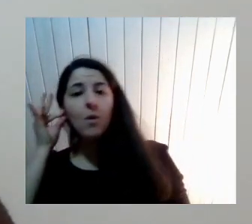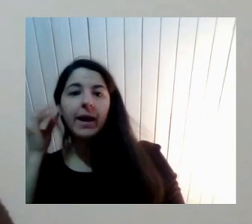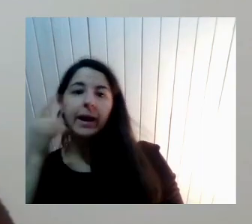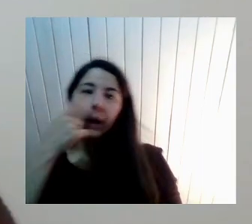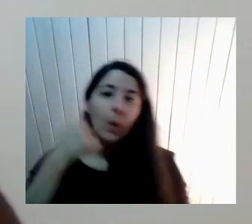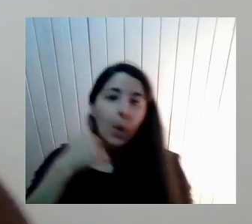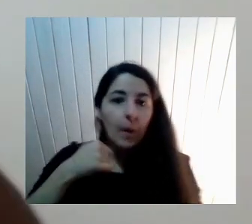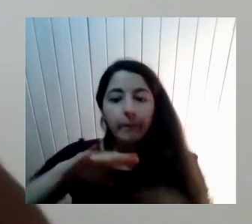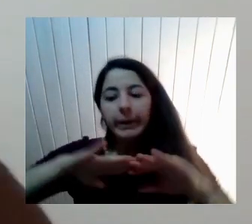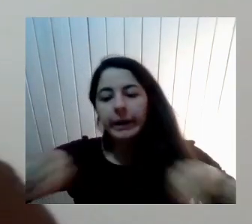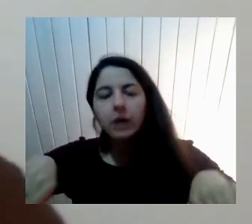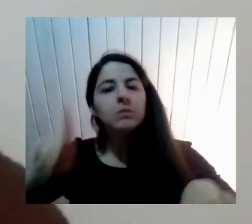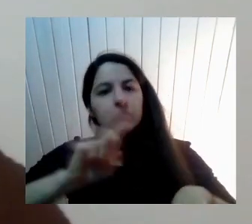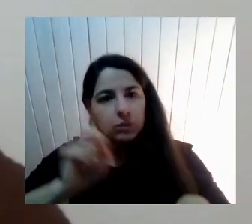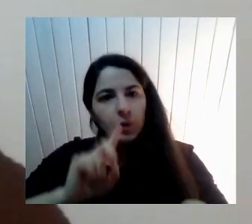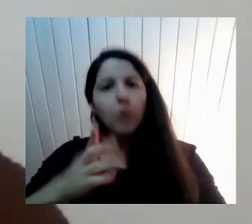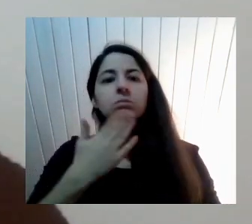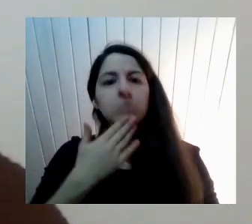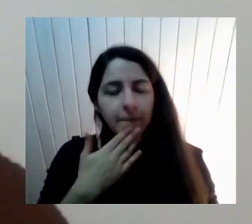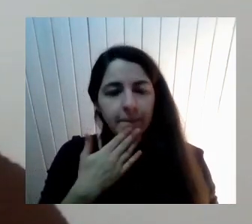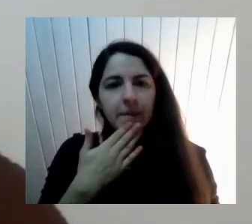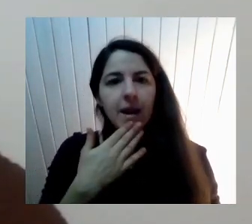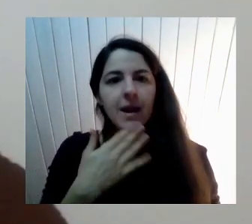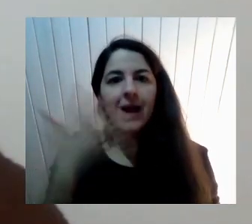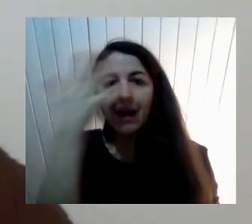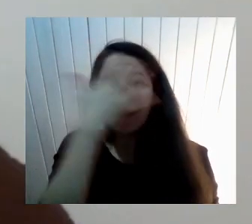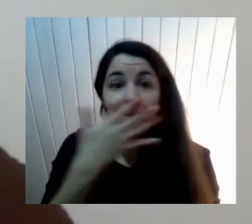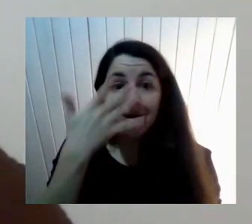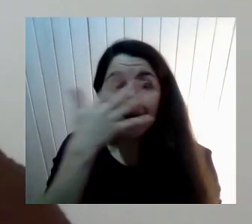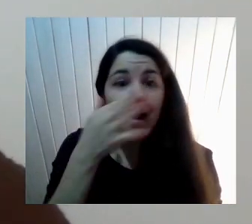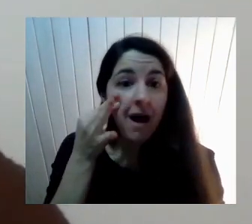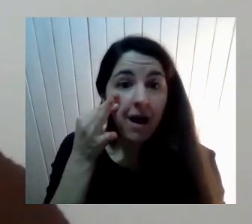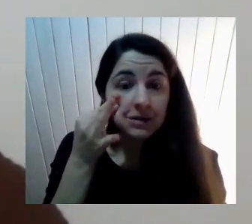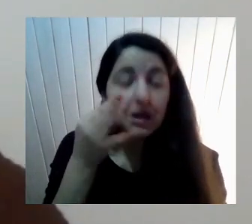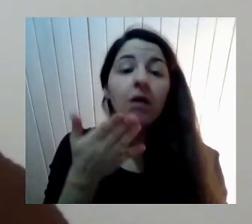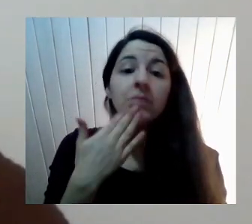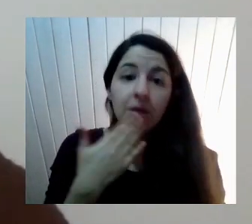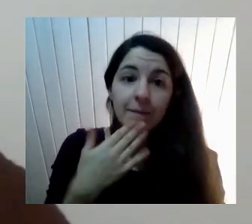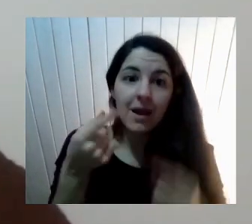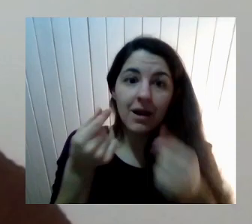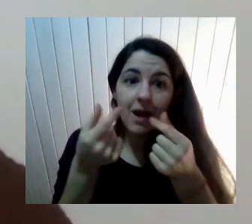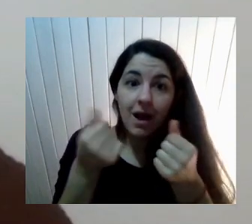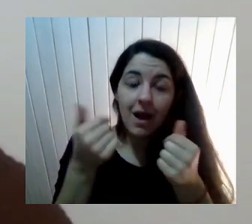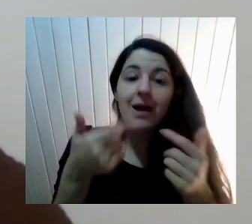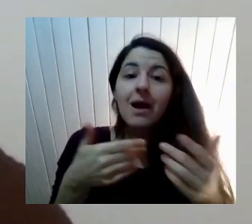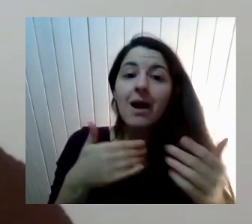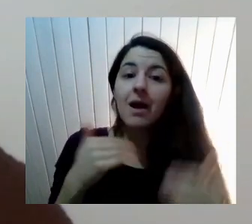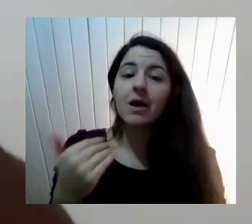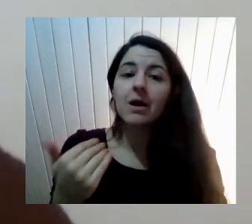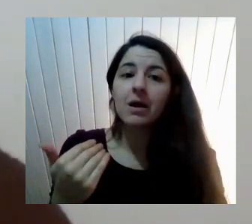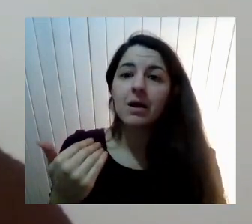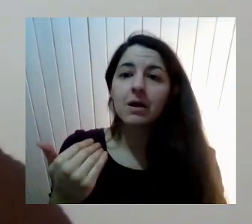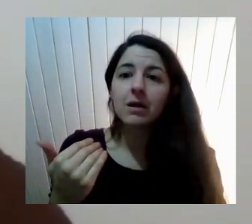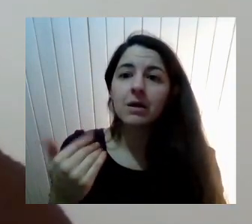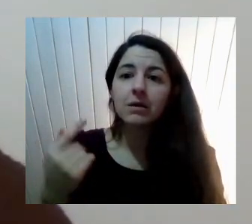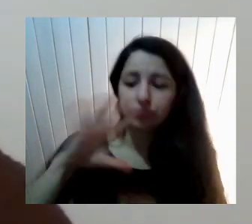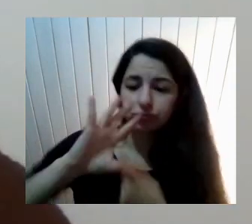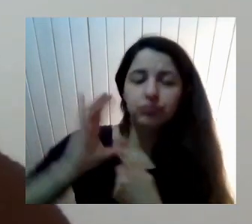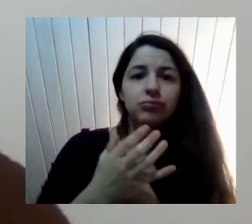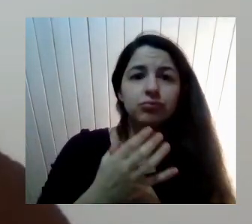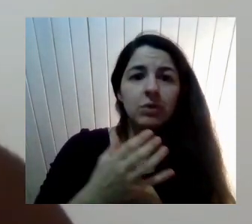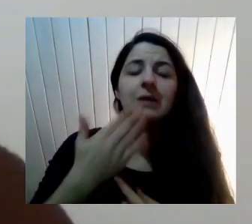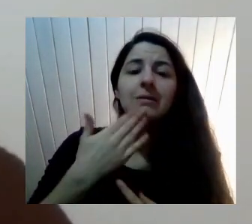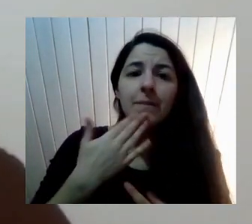Pertenecemos A Una raza Tenemos Una clase Digamos Y Esas cuestiones Obviamente Cuando Habitan Un Solo Cuerpo